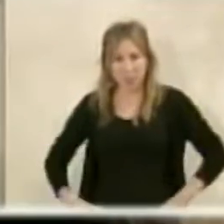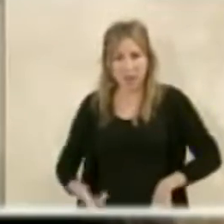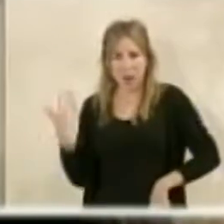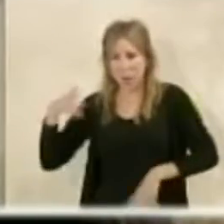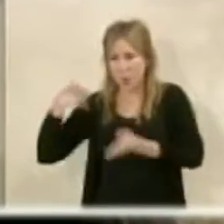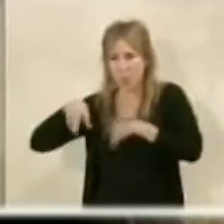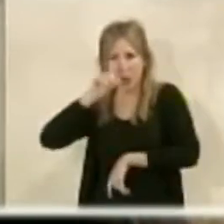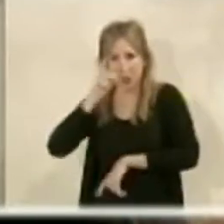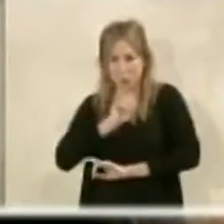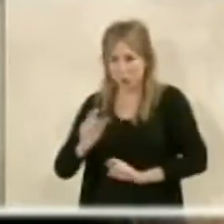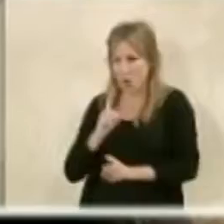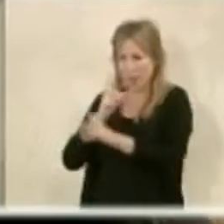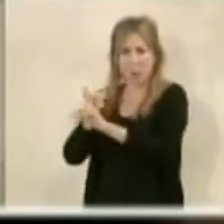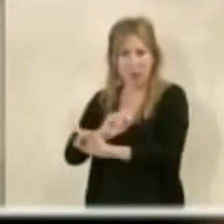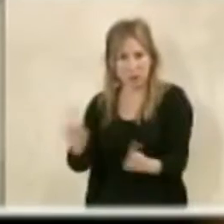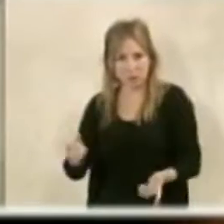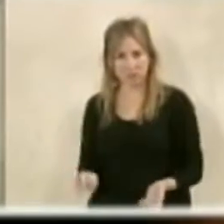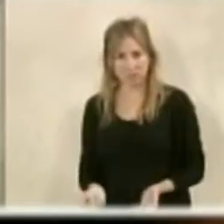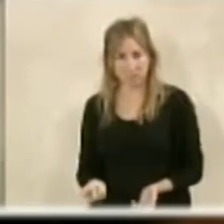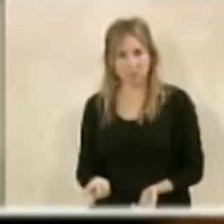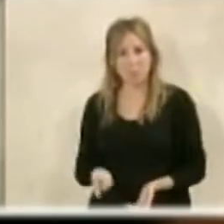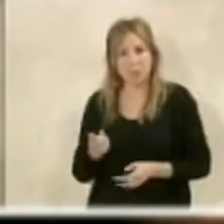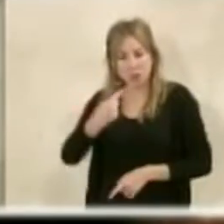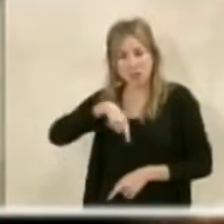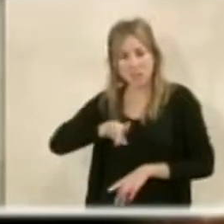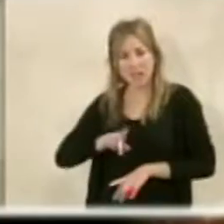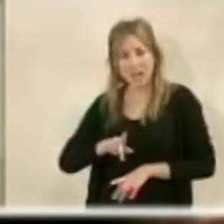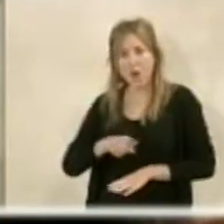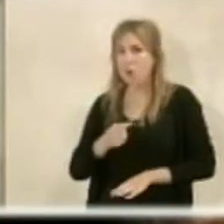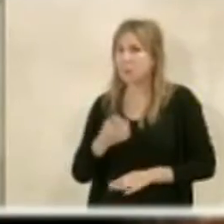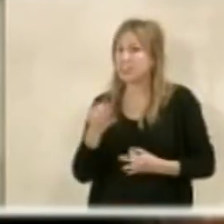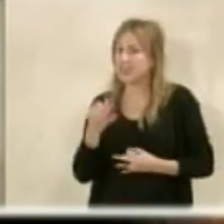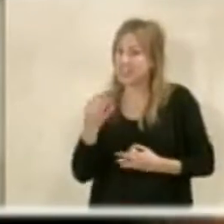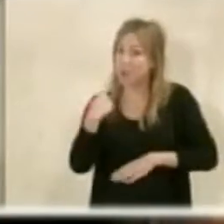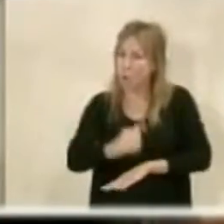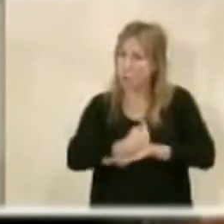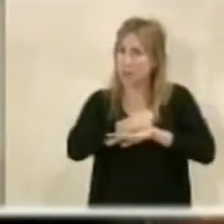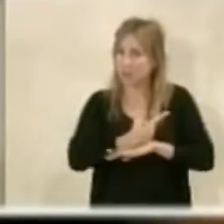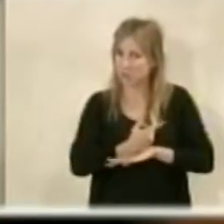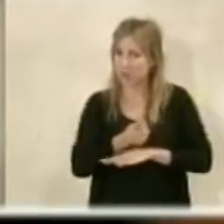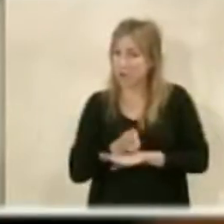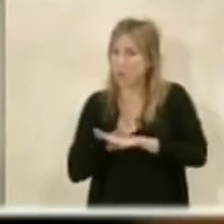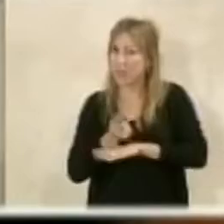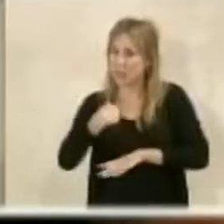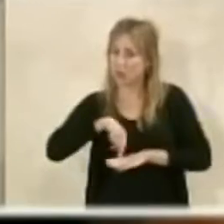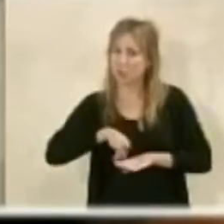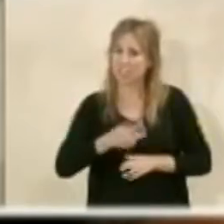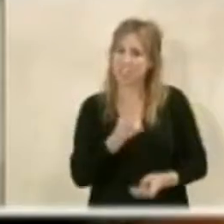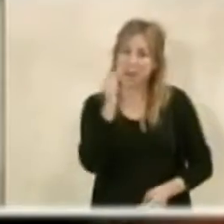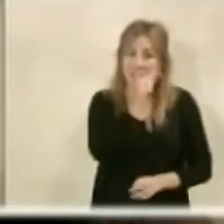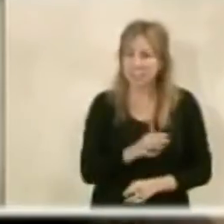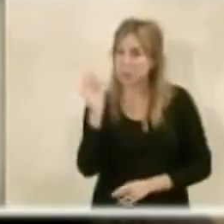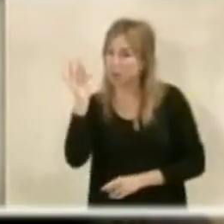No estamos en contra del desarrollo. Lo que pasa es que es obligatorio plantear aquí los pros y los